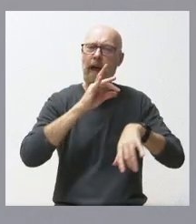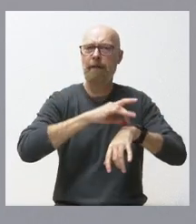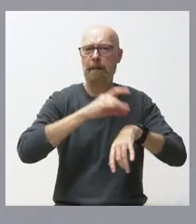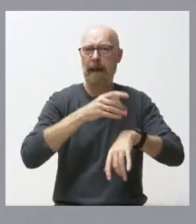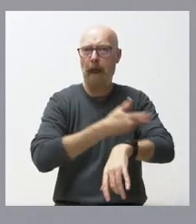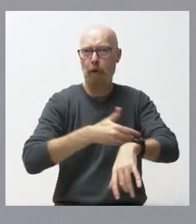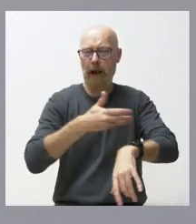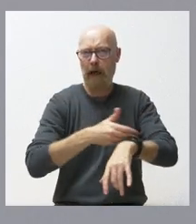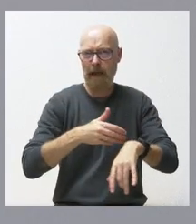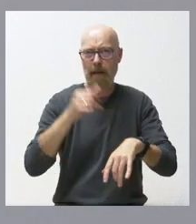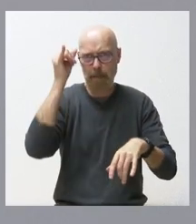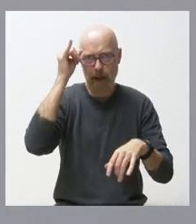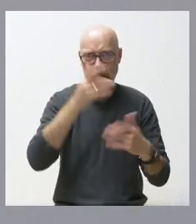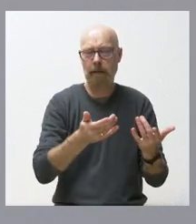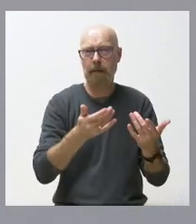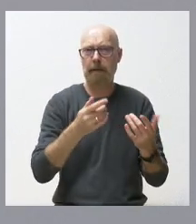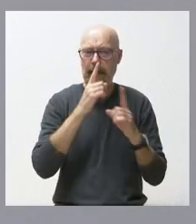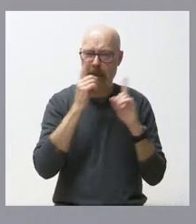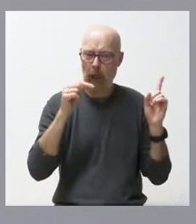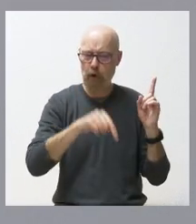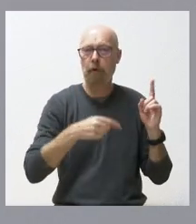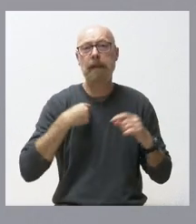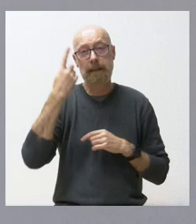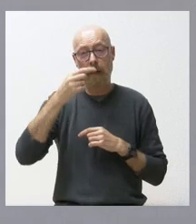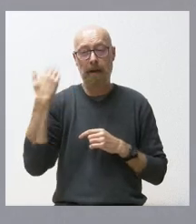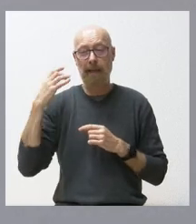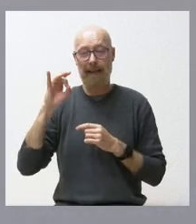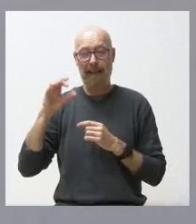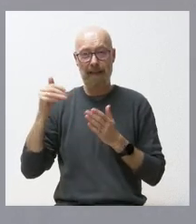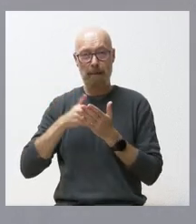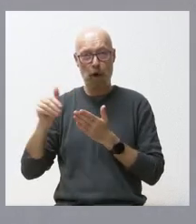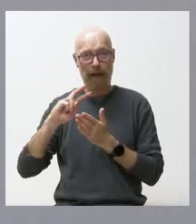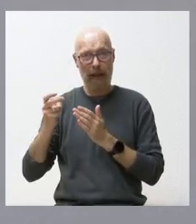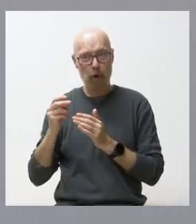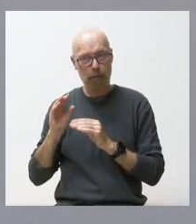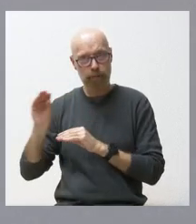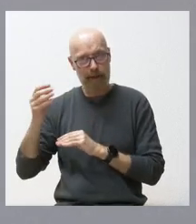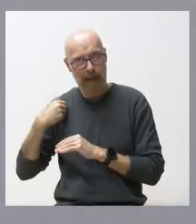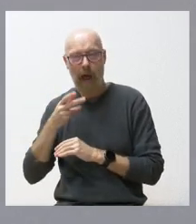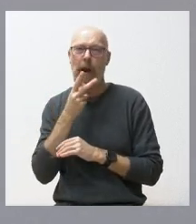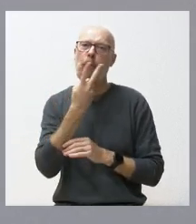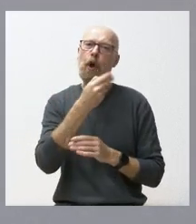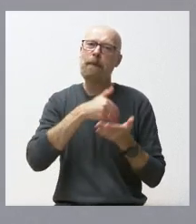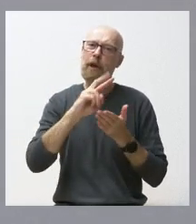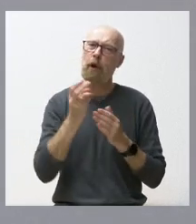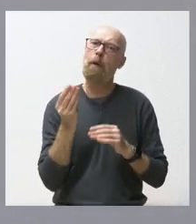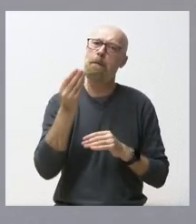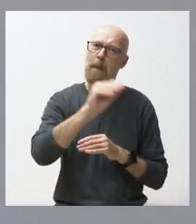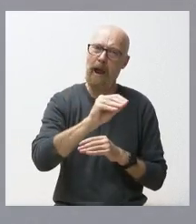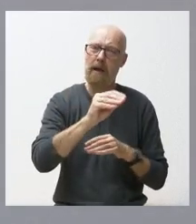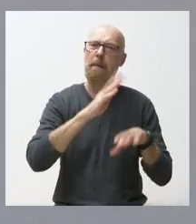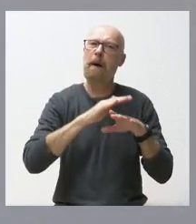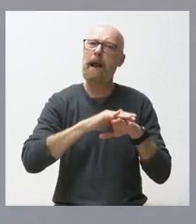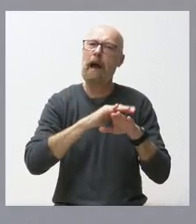2024. Recordarán ustedes que habíamos destinado ya casi 15 millones de euros. Ahora añadimos 2 millones de euros más para completar el periodo